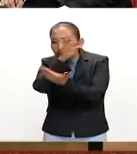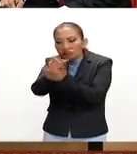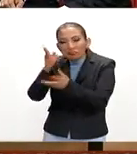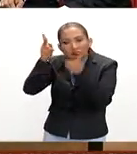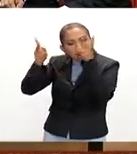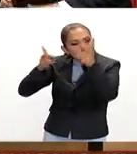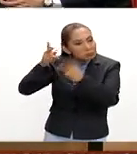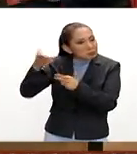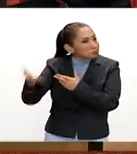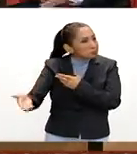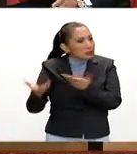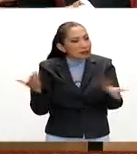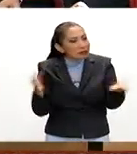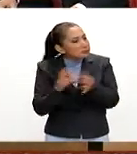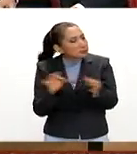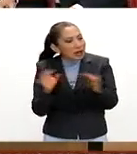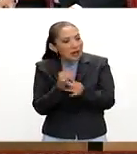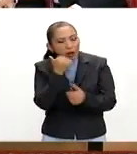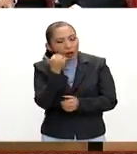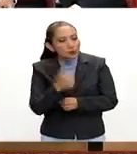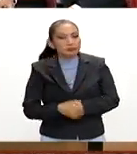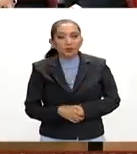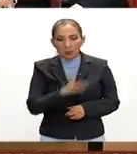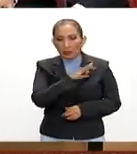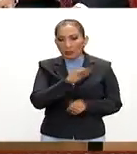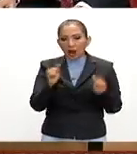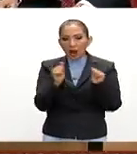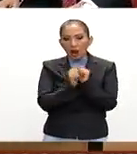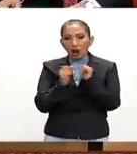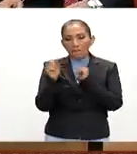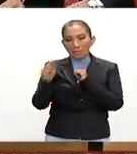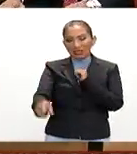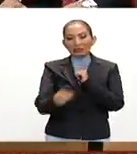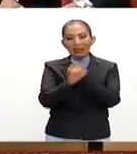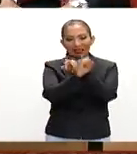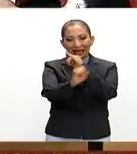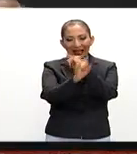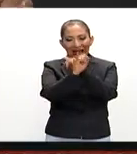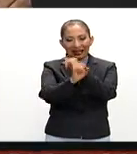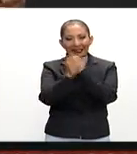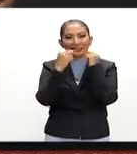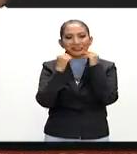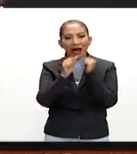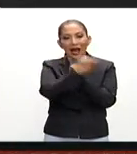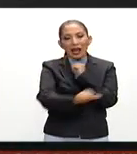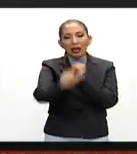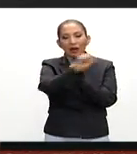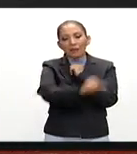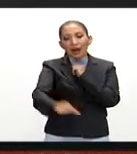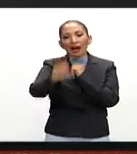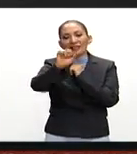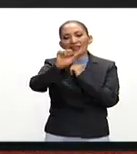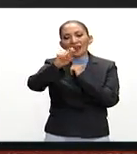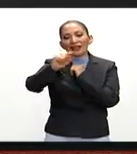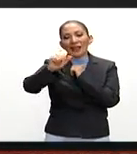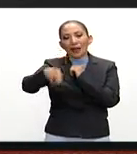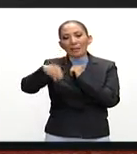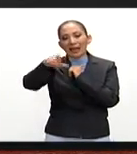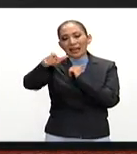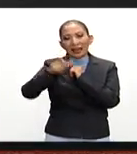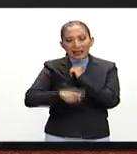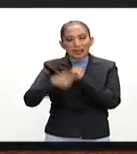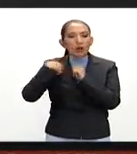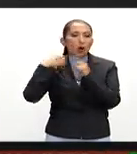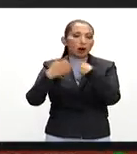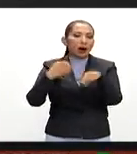asistir a explicarles a los alumnos lo pueden hacer a través de las propias redes sociales del SAT que es arroba satmx con el correo